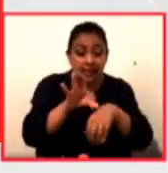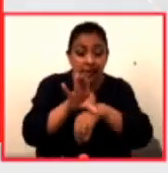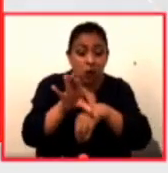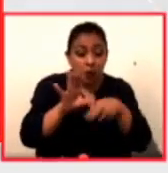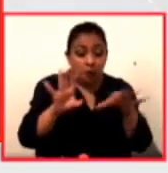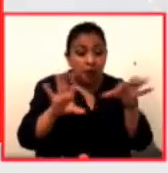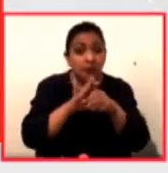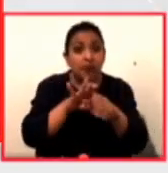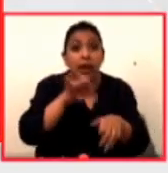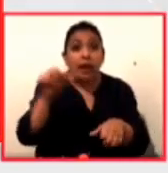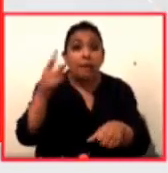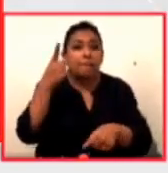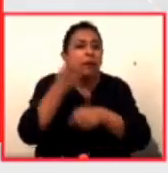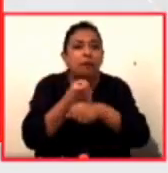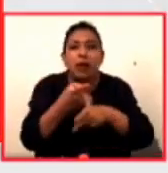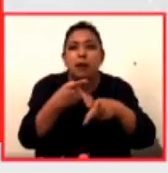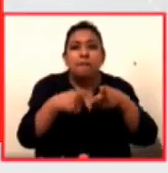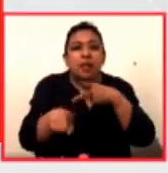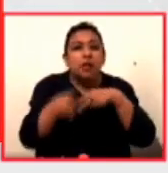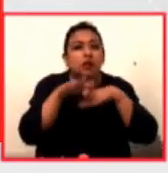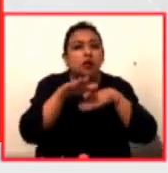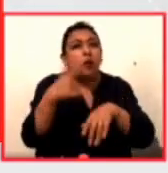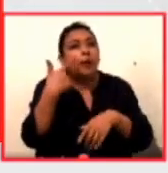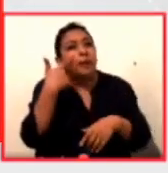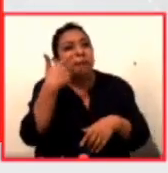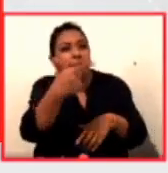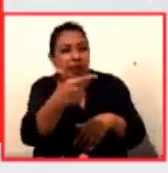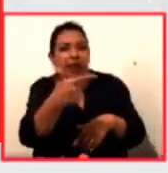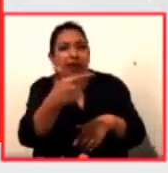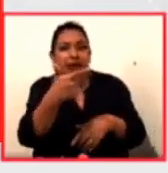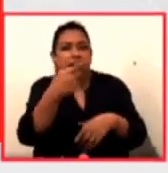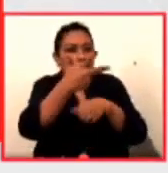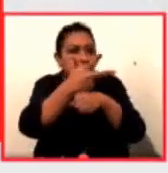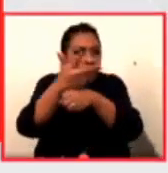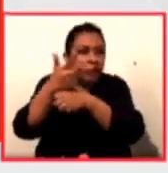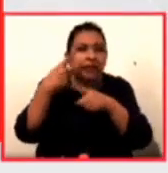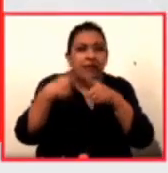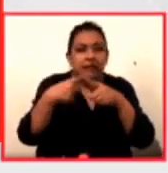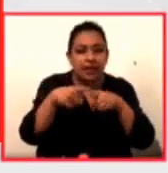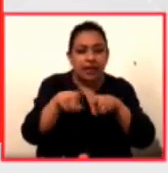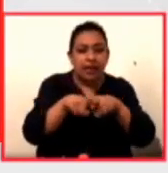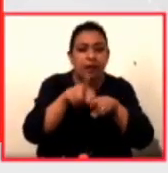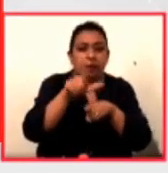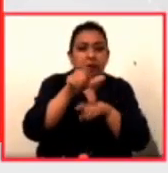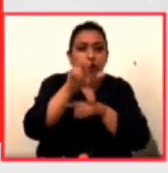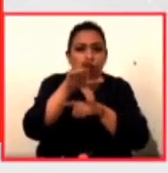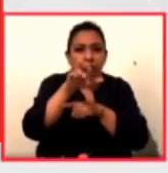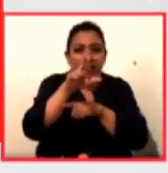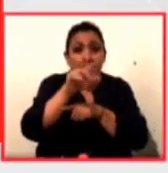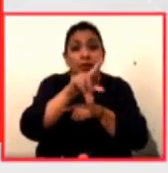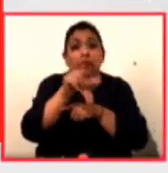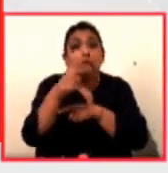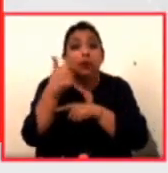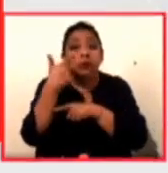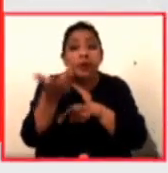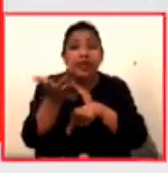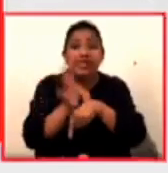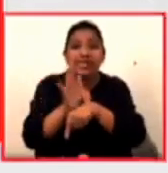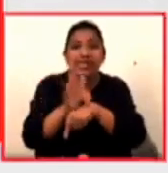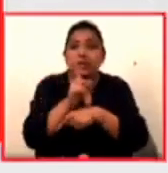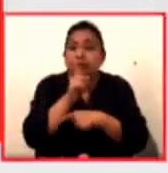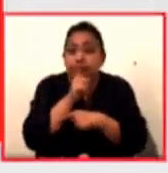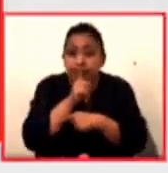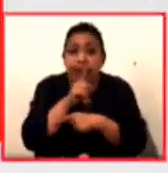a las primeras proyecciones de las vistas filmadas por los hermanos Lumière. Luego hace un repaso por el cine silente y después